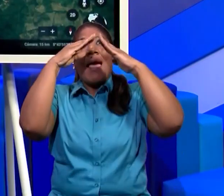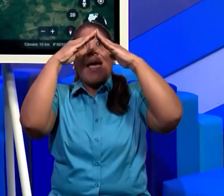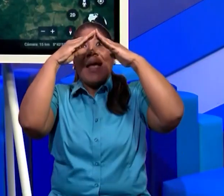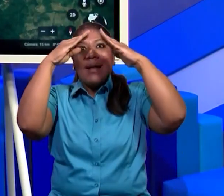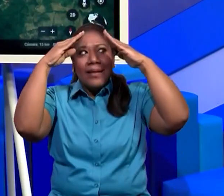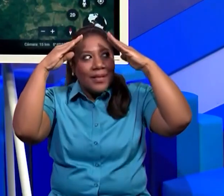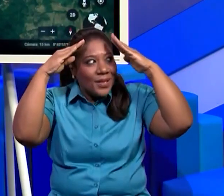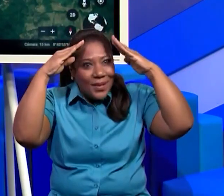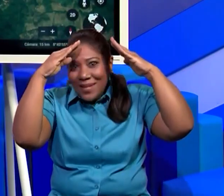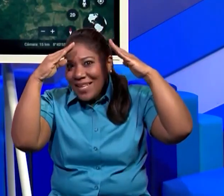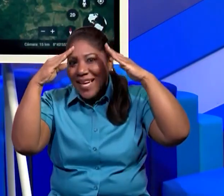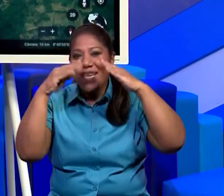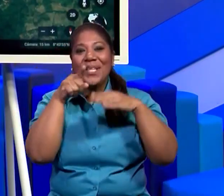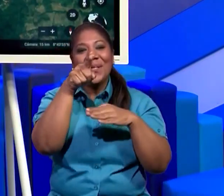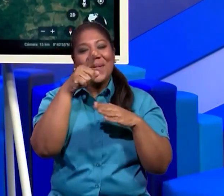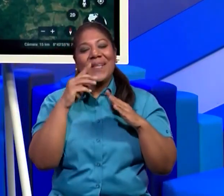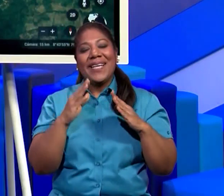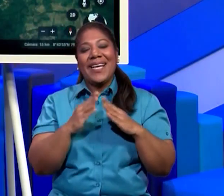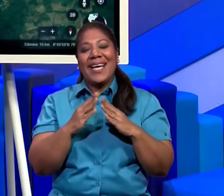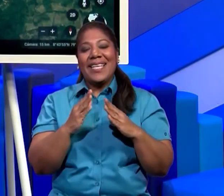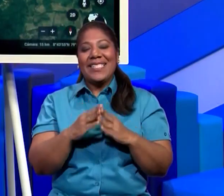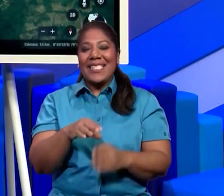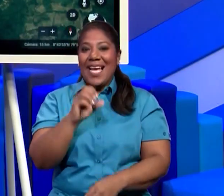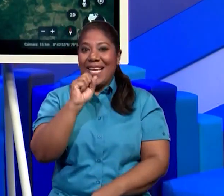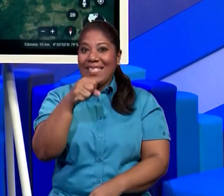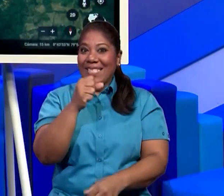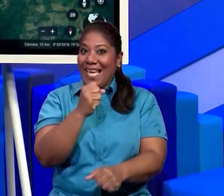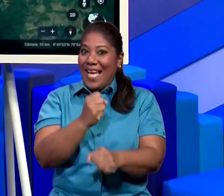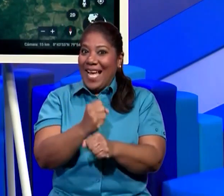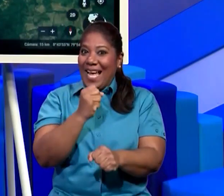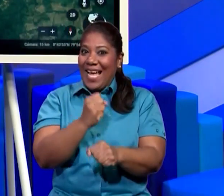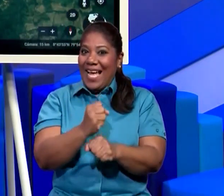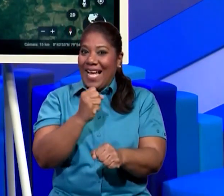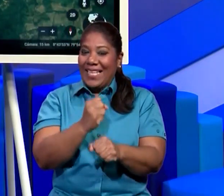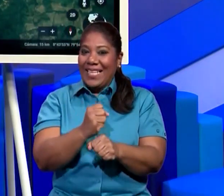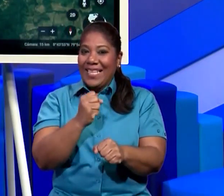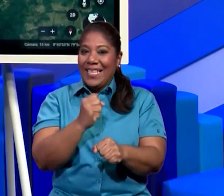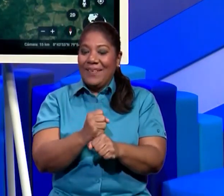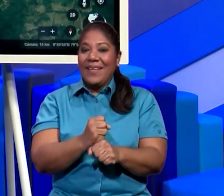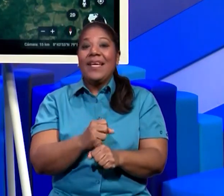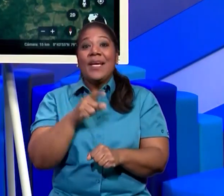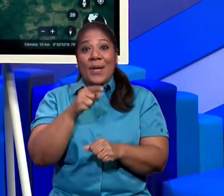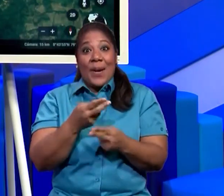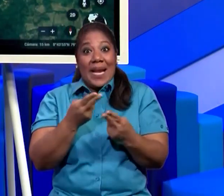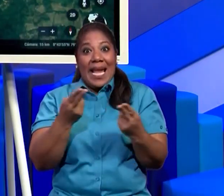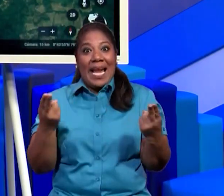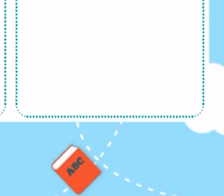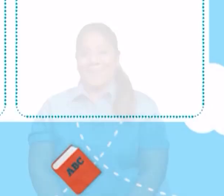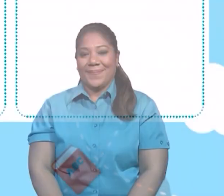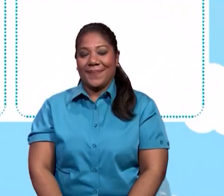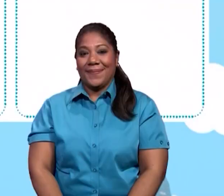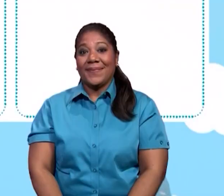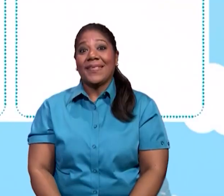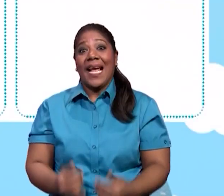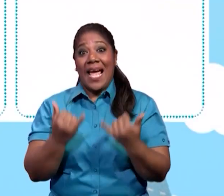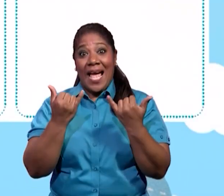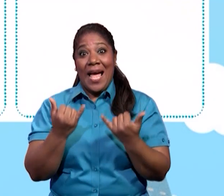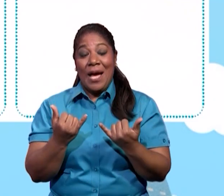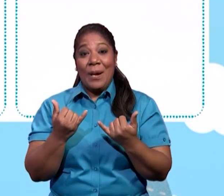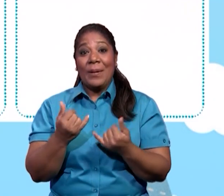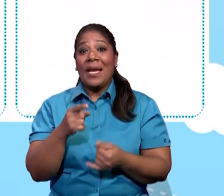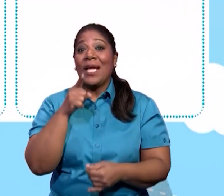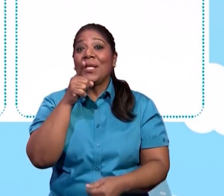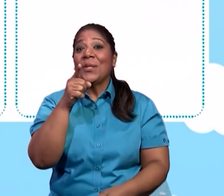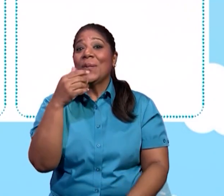casa. Así que, chicos, a trabajar con esta herramienta. Bien, chicos, ahora